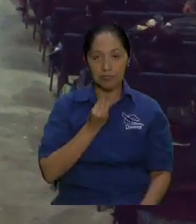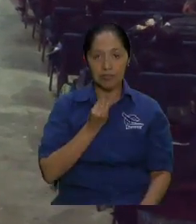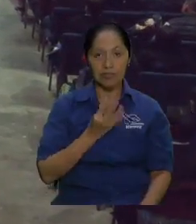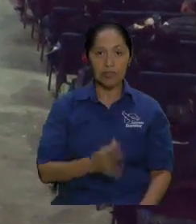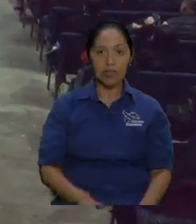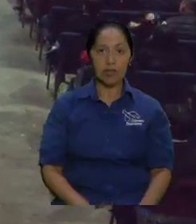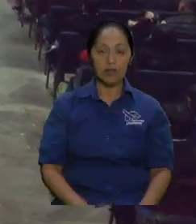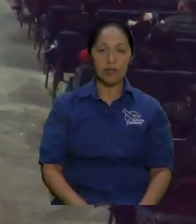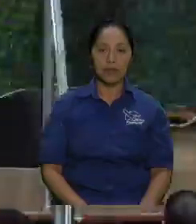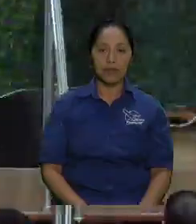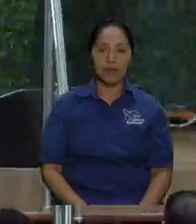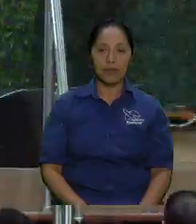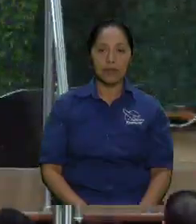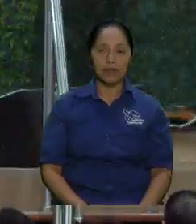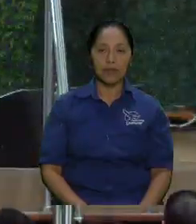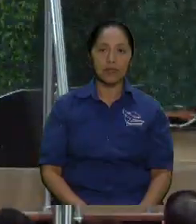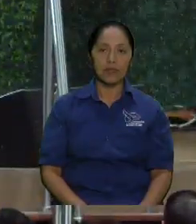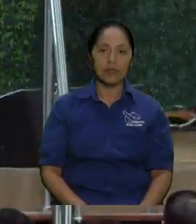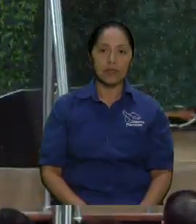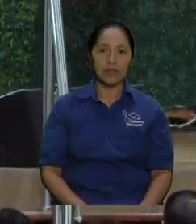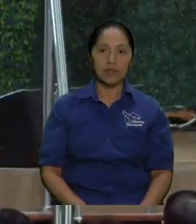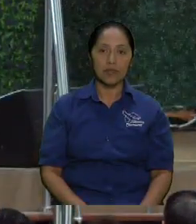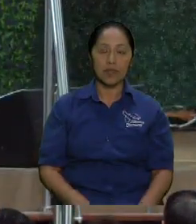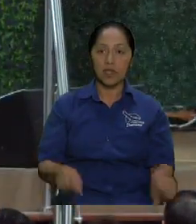leitaban con la vianda pero ya no